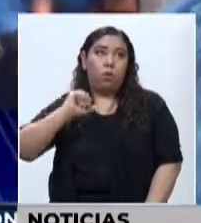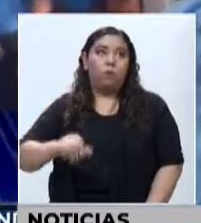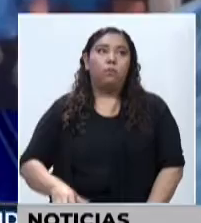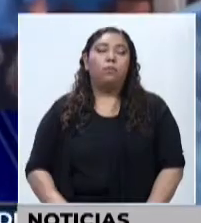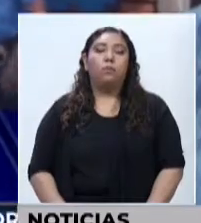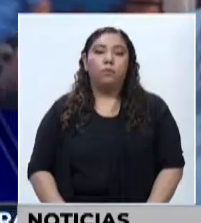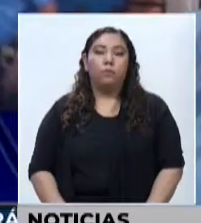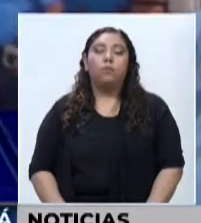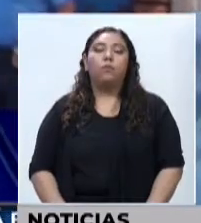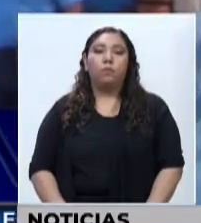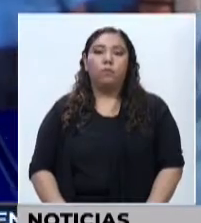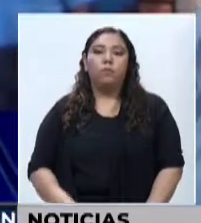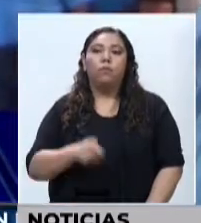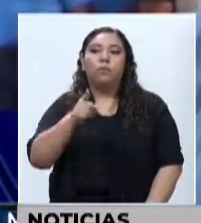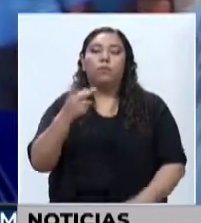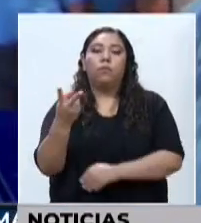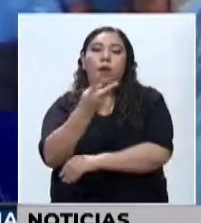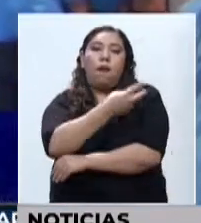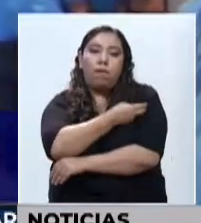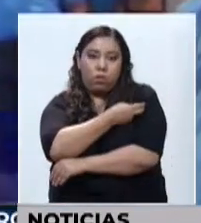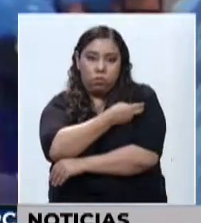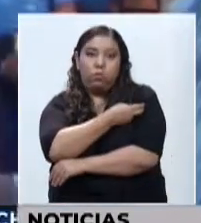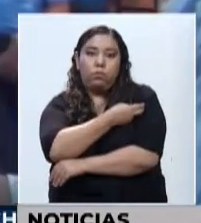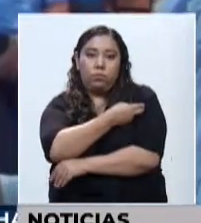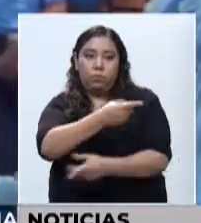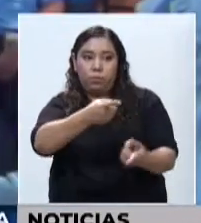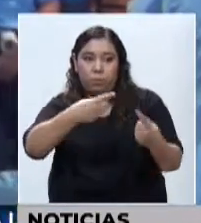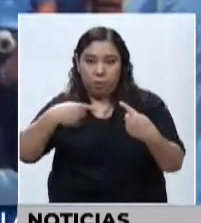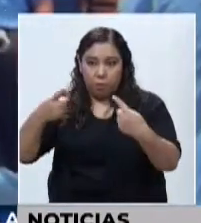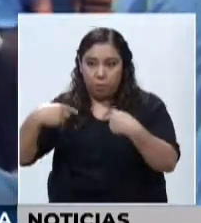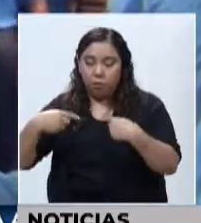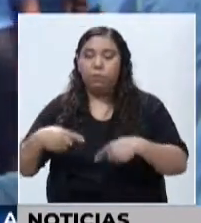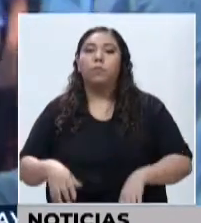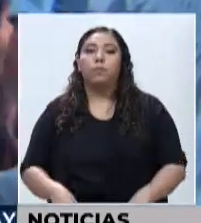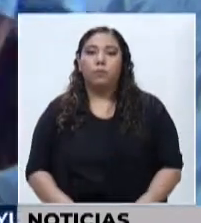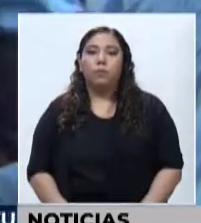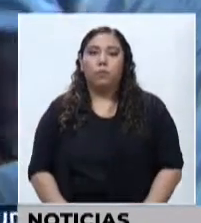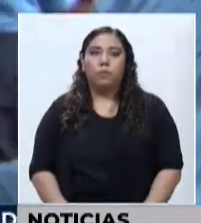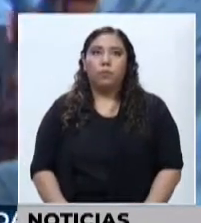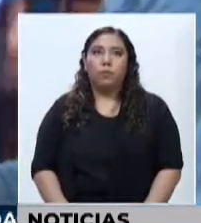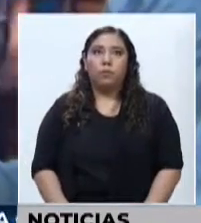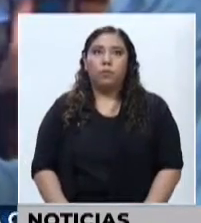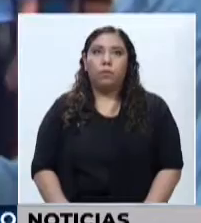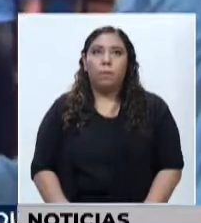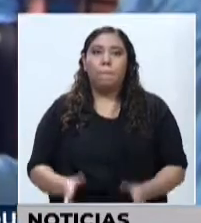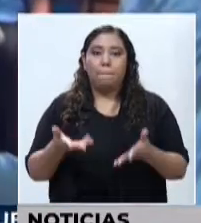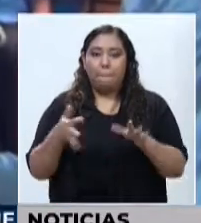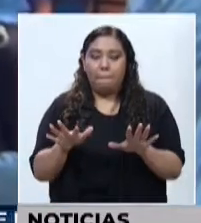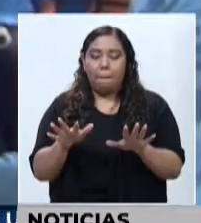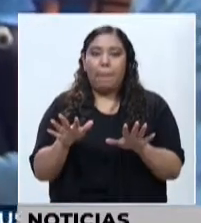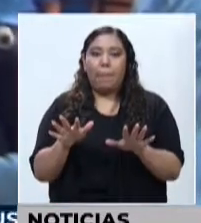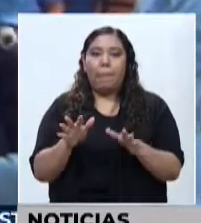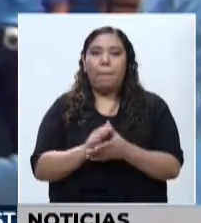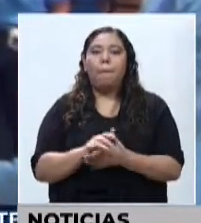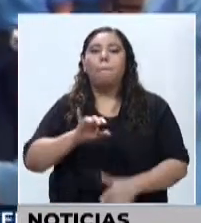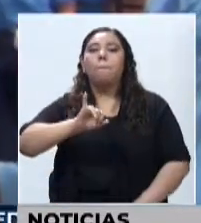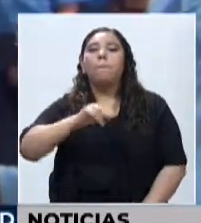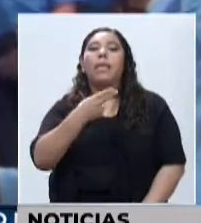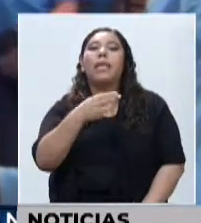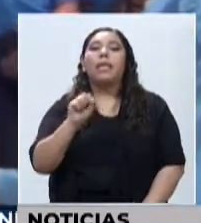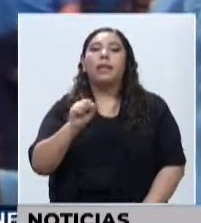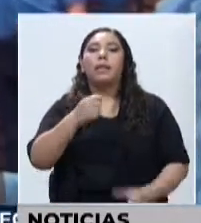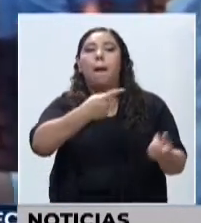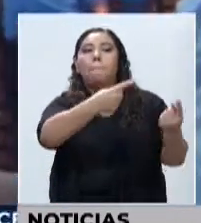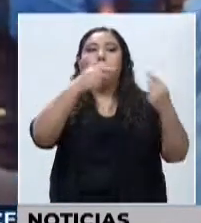estará sometiendo a lo que es a la jornada de vacunación contra el COVID-19. Ya hay personal del Instituto Hondureño de